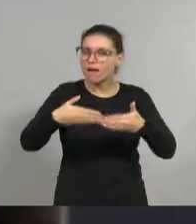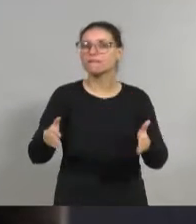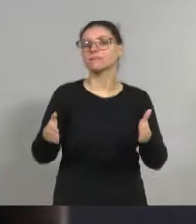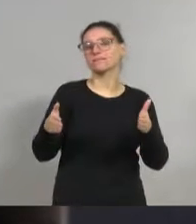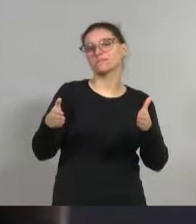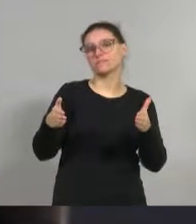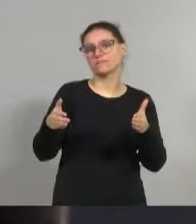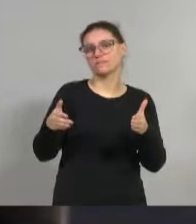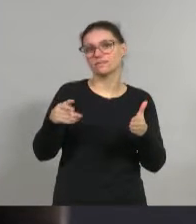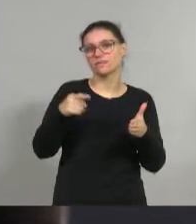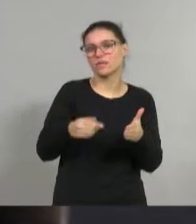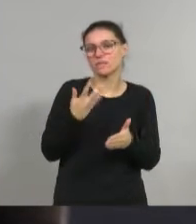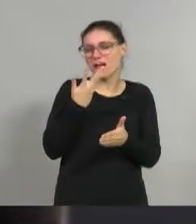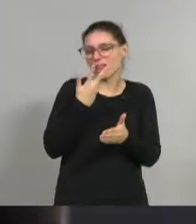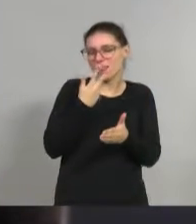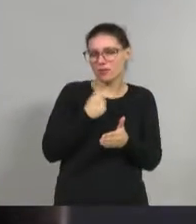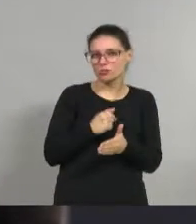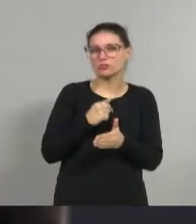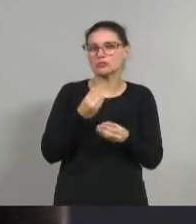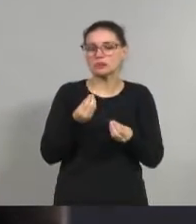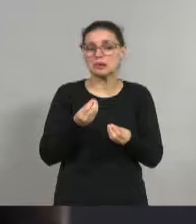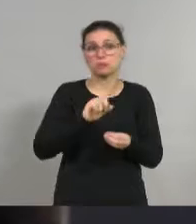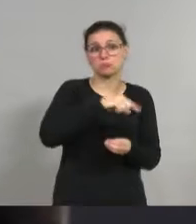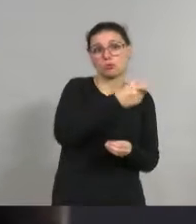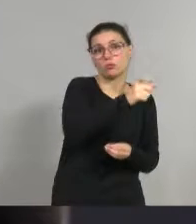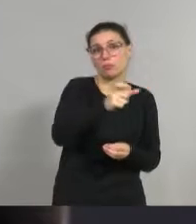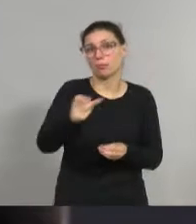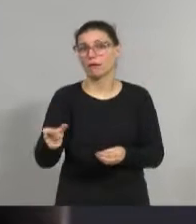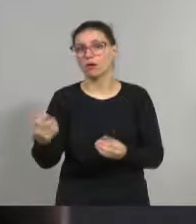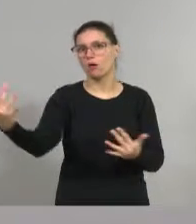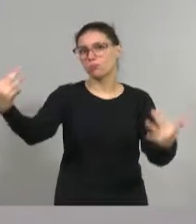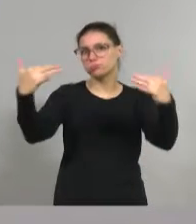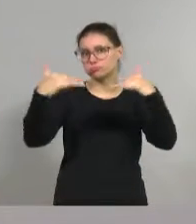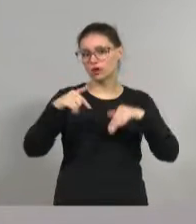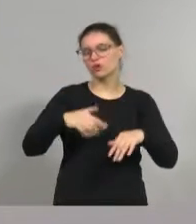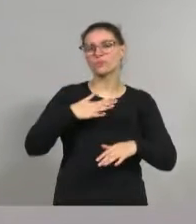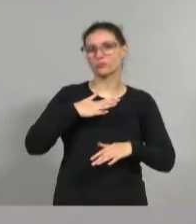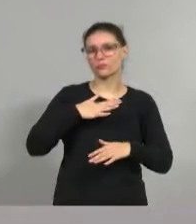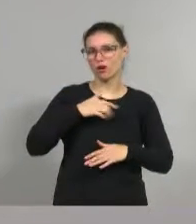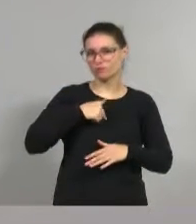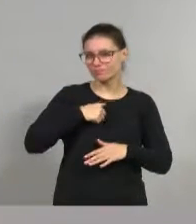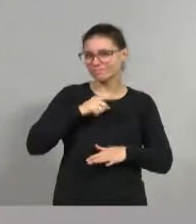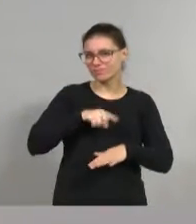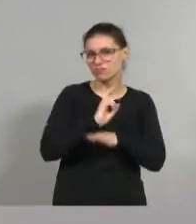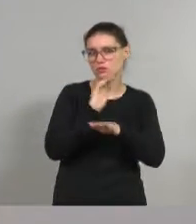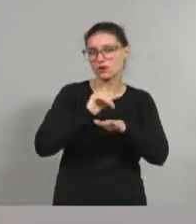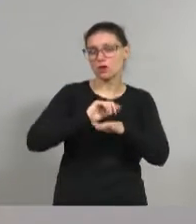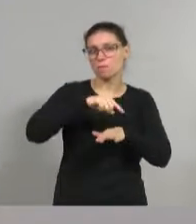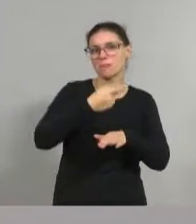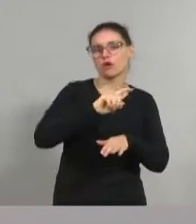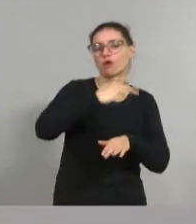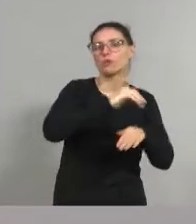gustó ver cómo gente que llega de afuera, yo soy de Villa María, pero tengo muchos amigos que han estudiado acá, que son de otras